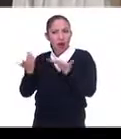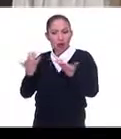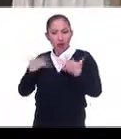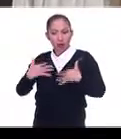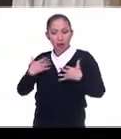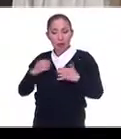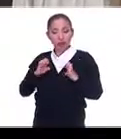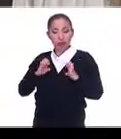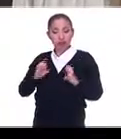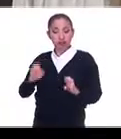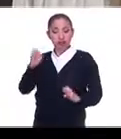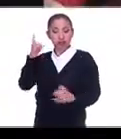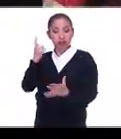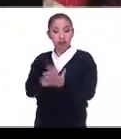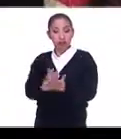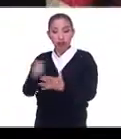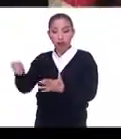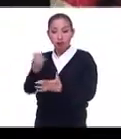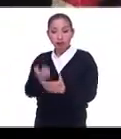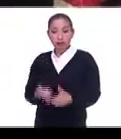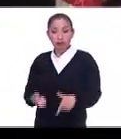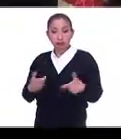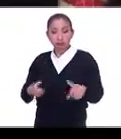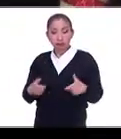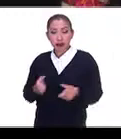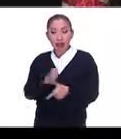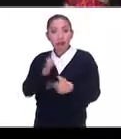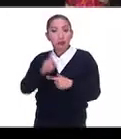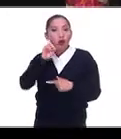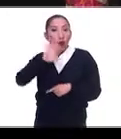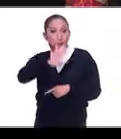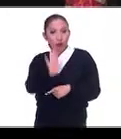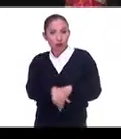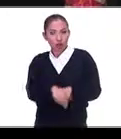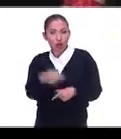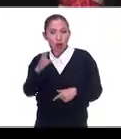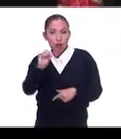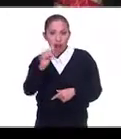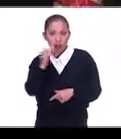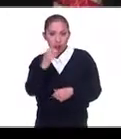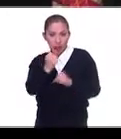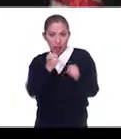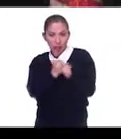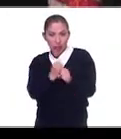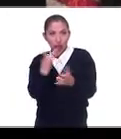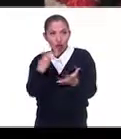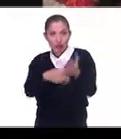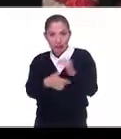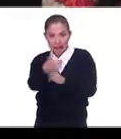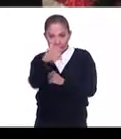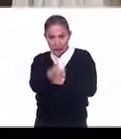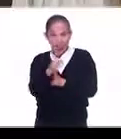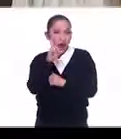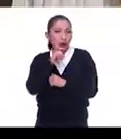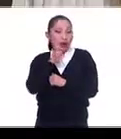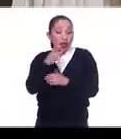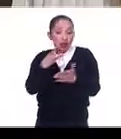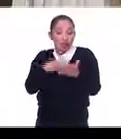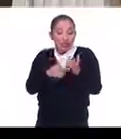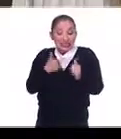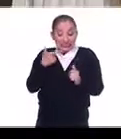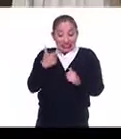mi chamba de alta costura. Ella muere a los 99 años en 2006, y en